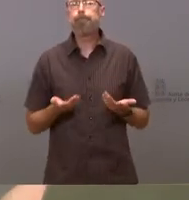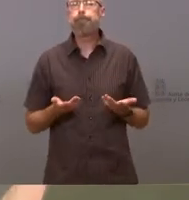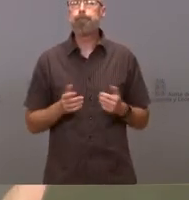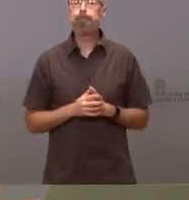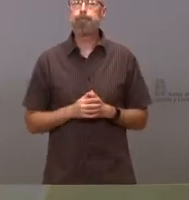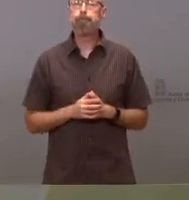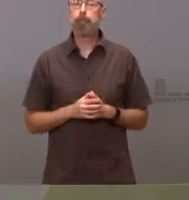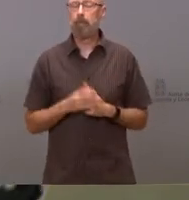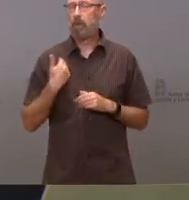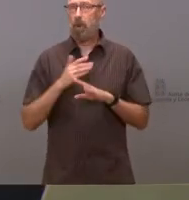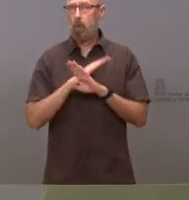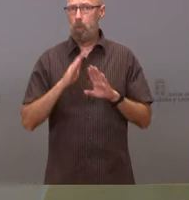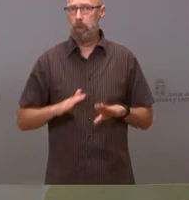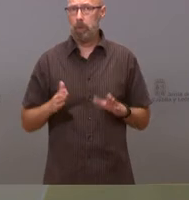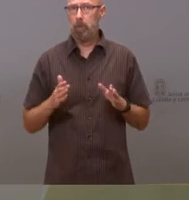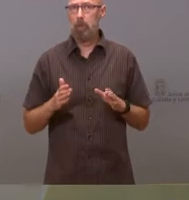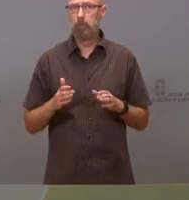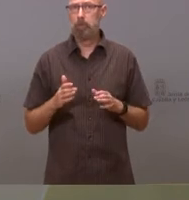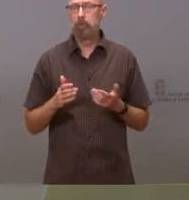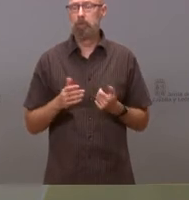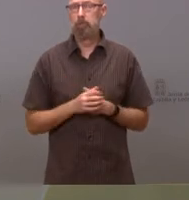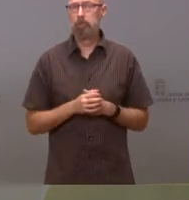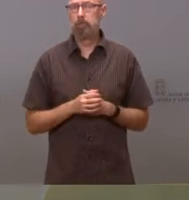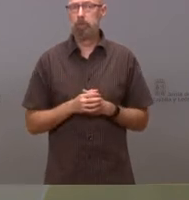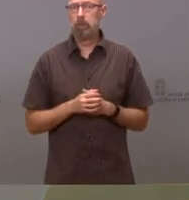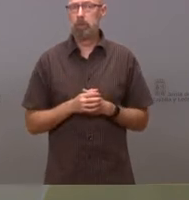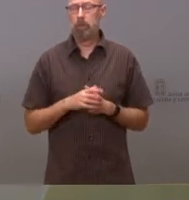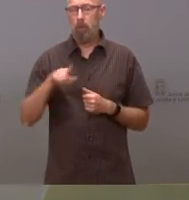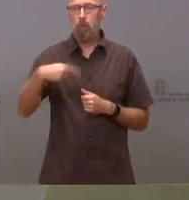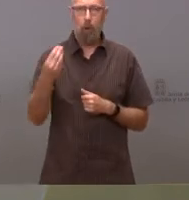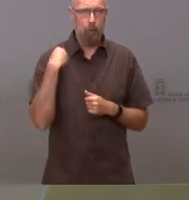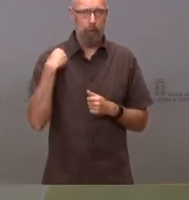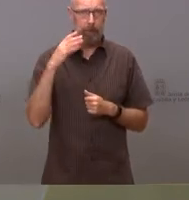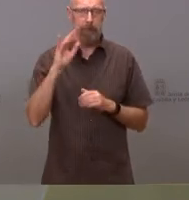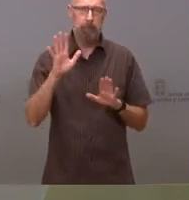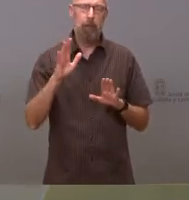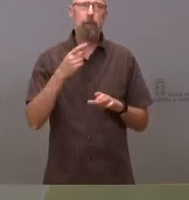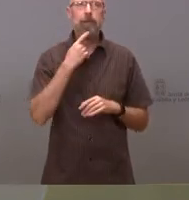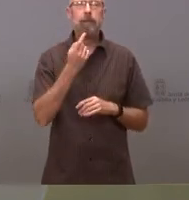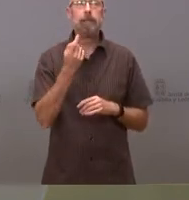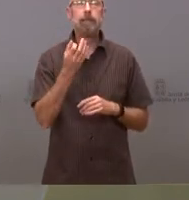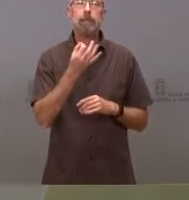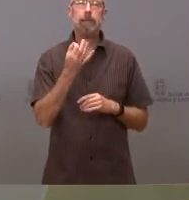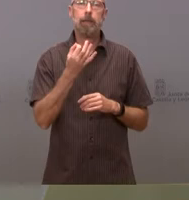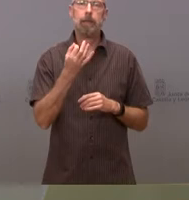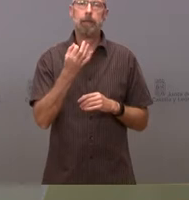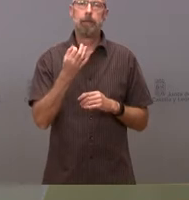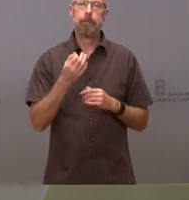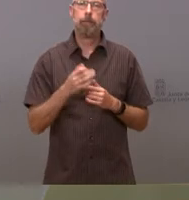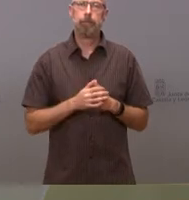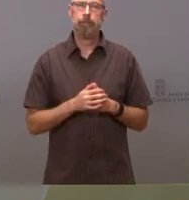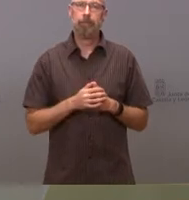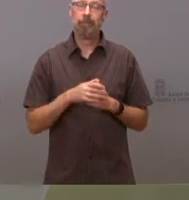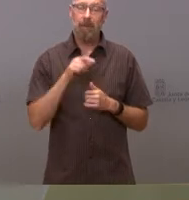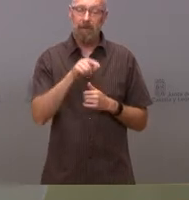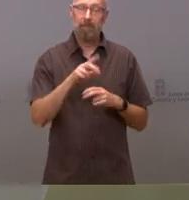Para terminar, sin perjuicio de las preguntas que lógicamente puedan hacer, decir que es un capítulo de agradecimiento, es obligado,